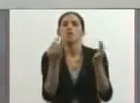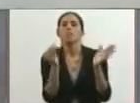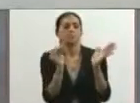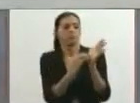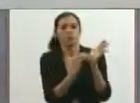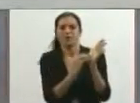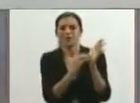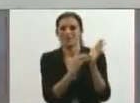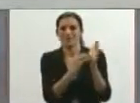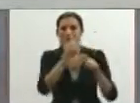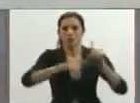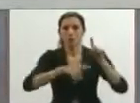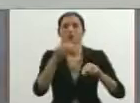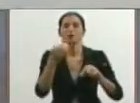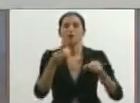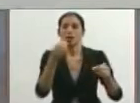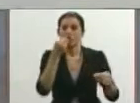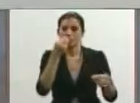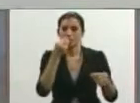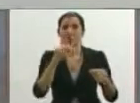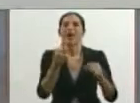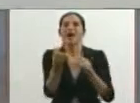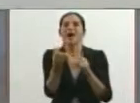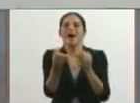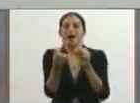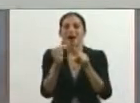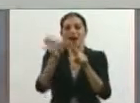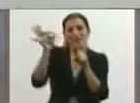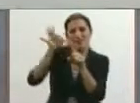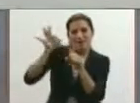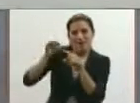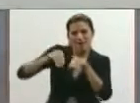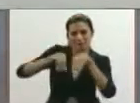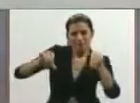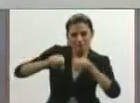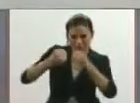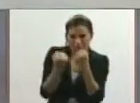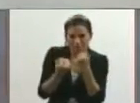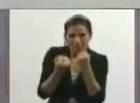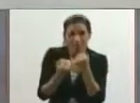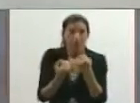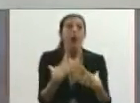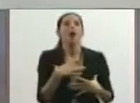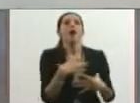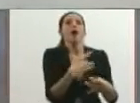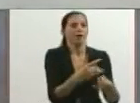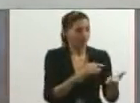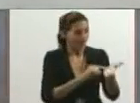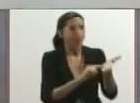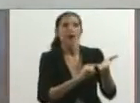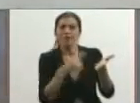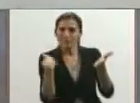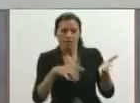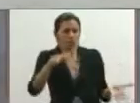interesaba de los códigos de la harina que llegaba en la redistribución? Nadie. Ahora ya sabemos que hay unos códigos.